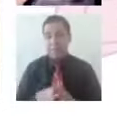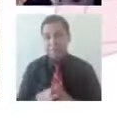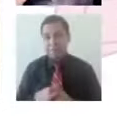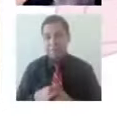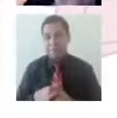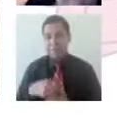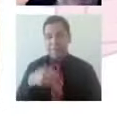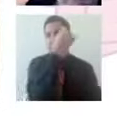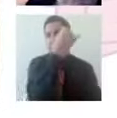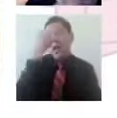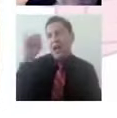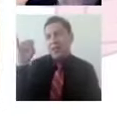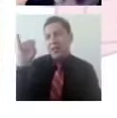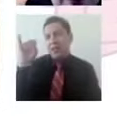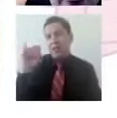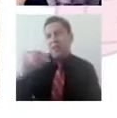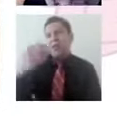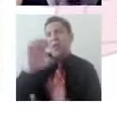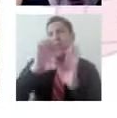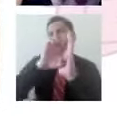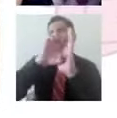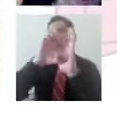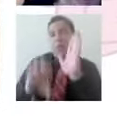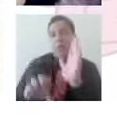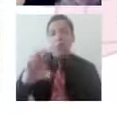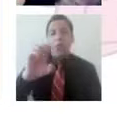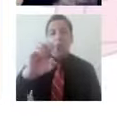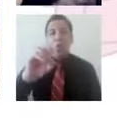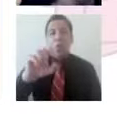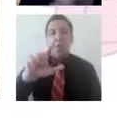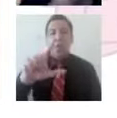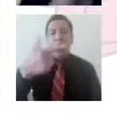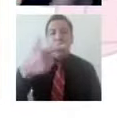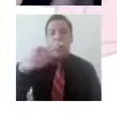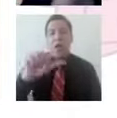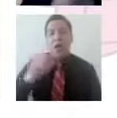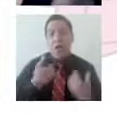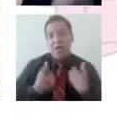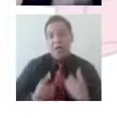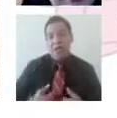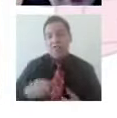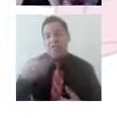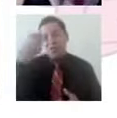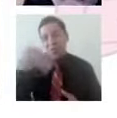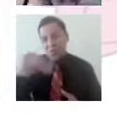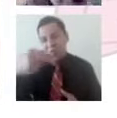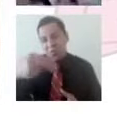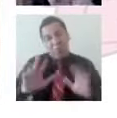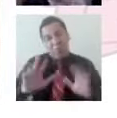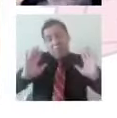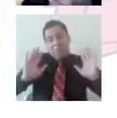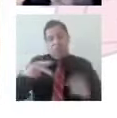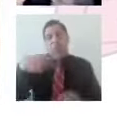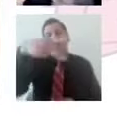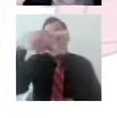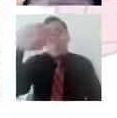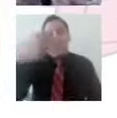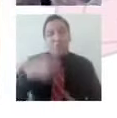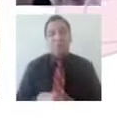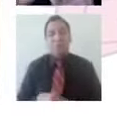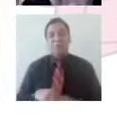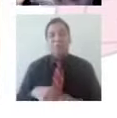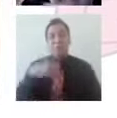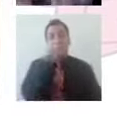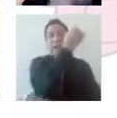Jardín Olga. Orovelos, a mí me gusta mucho, de hecho mi correo es Orovelos, ¿verdad? Y entonces me gusta mucho esa parte, ¿no?